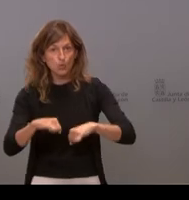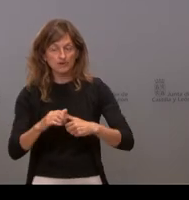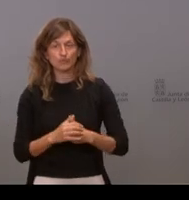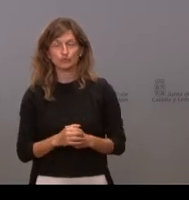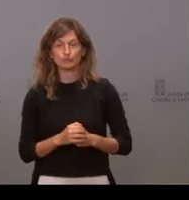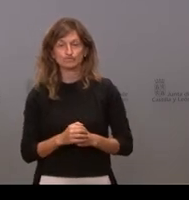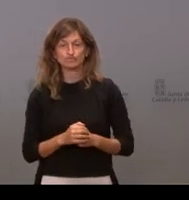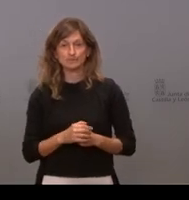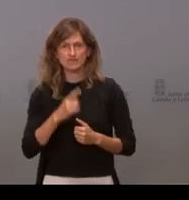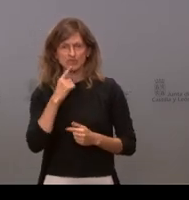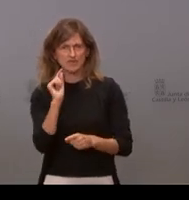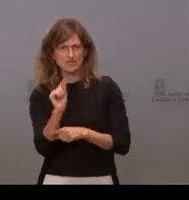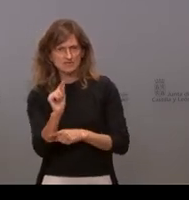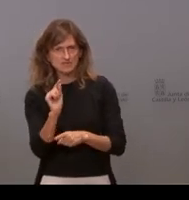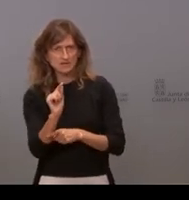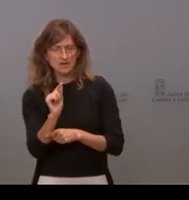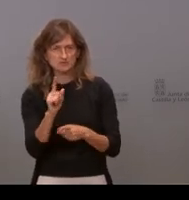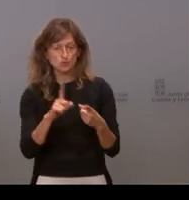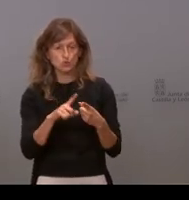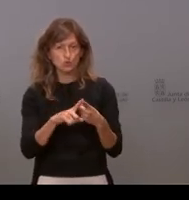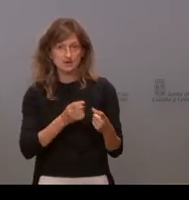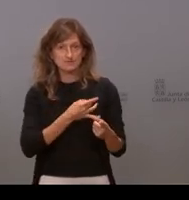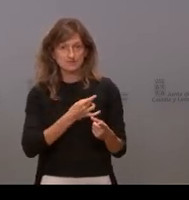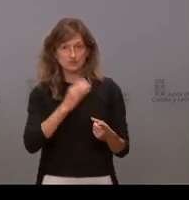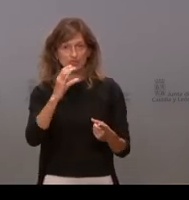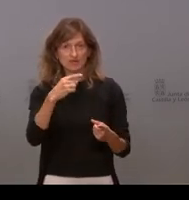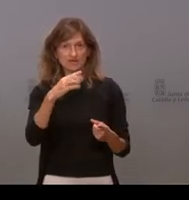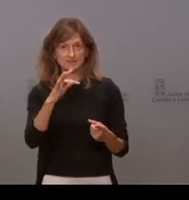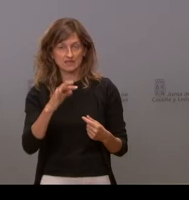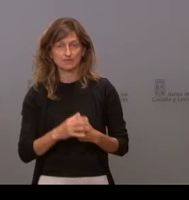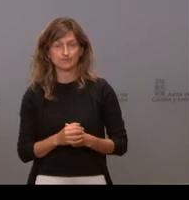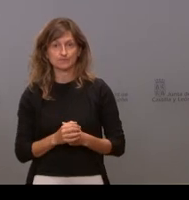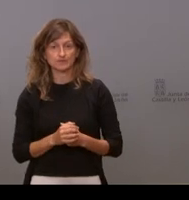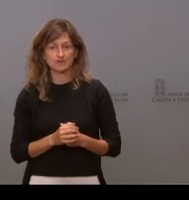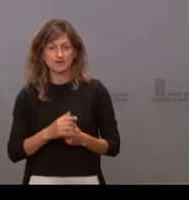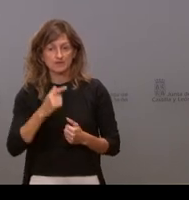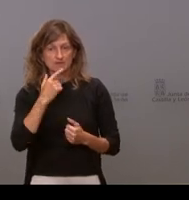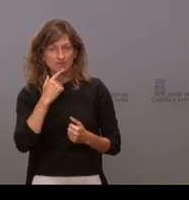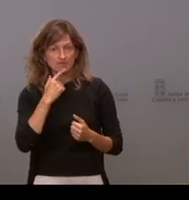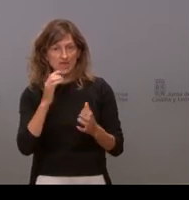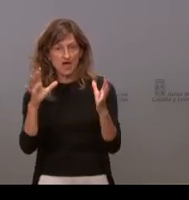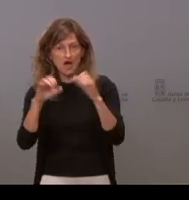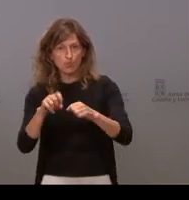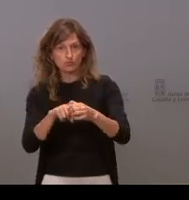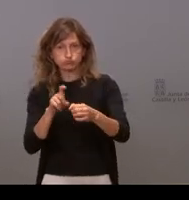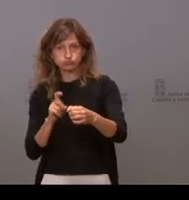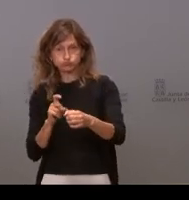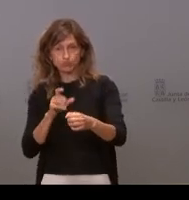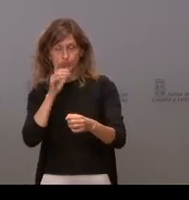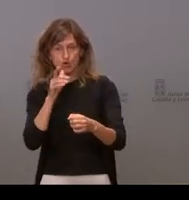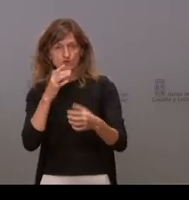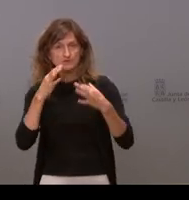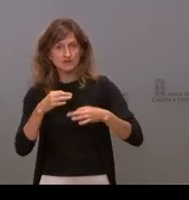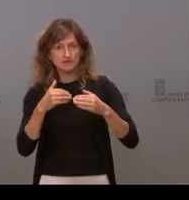han surgido críticas una es la del sindicato CGT que dice que se ha descolgado del acuerdo porque entiende que no garantiza el futuro de